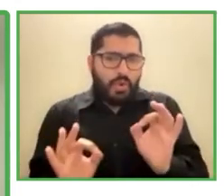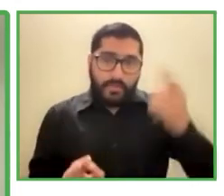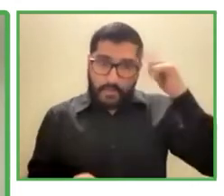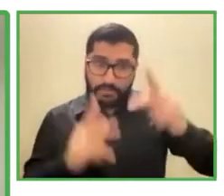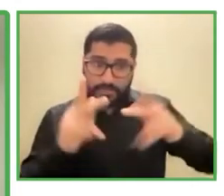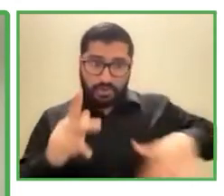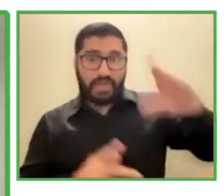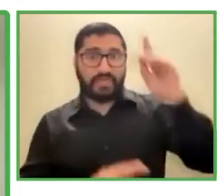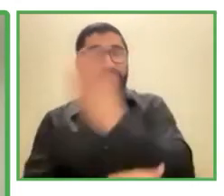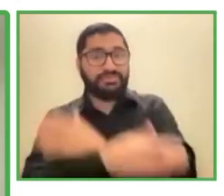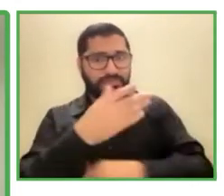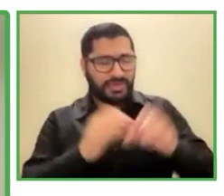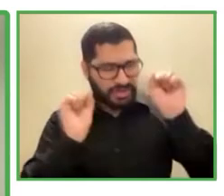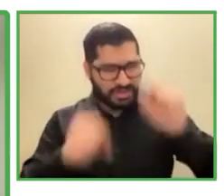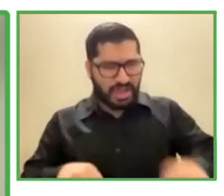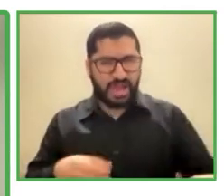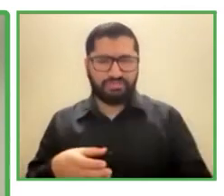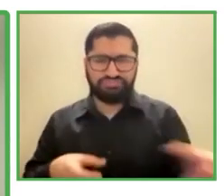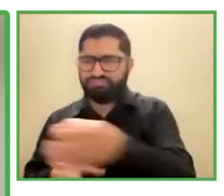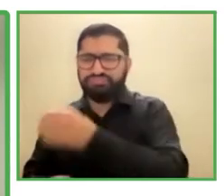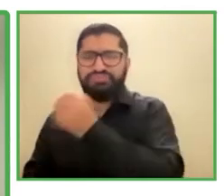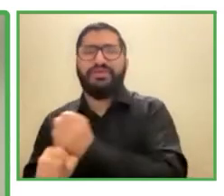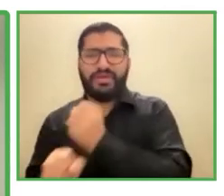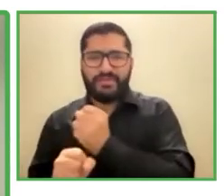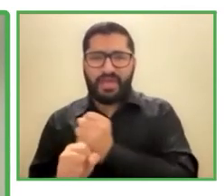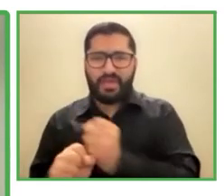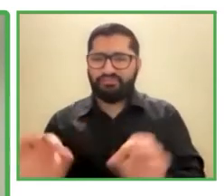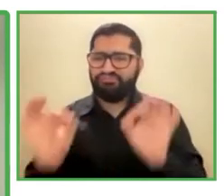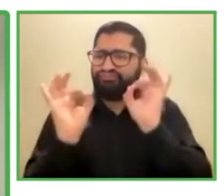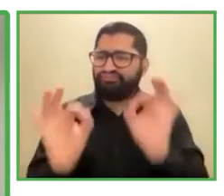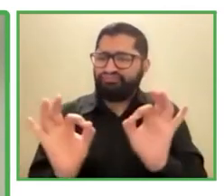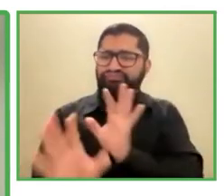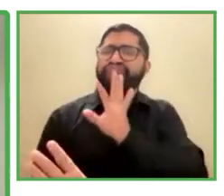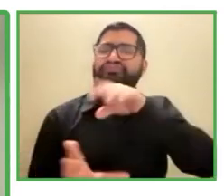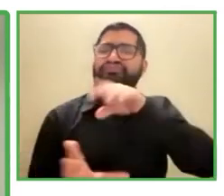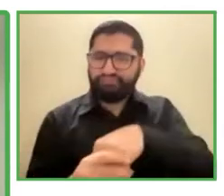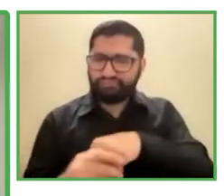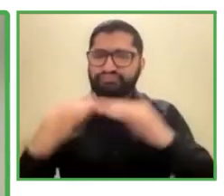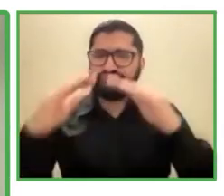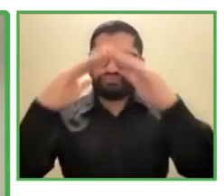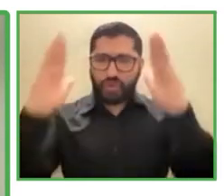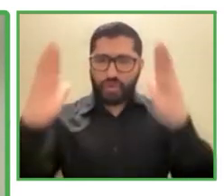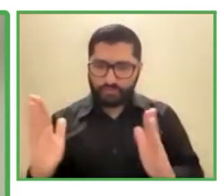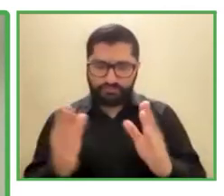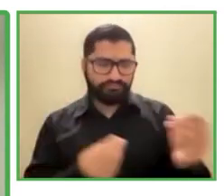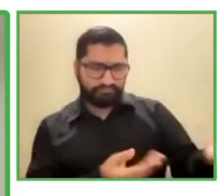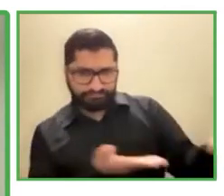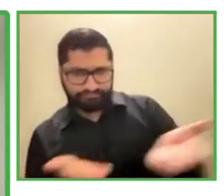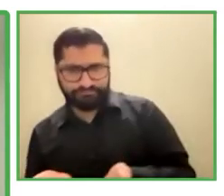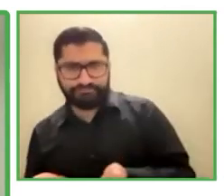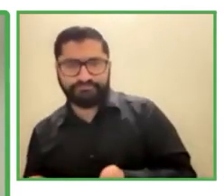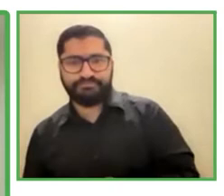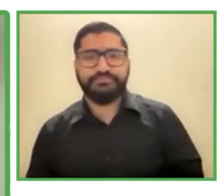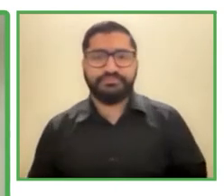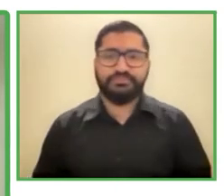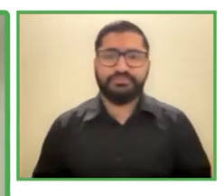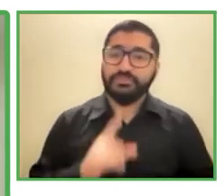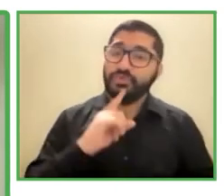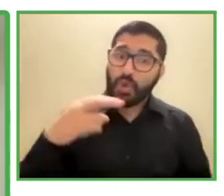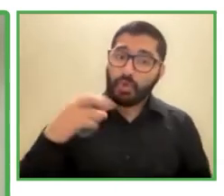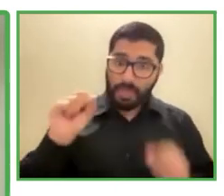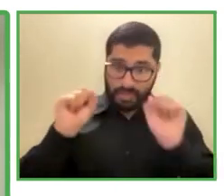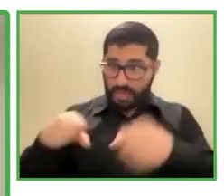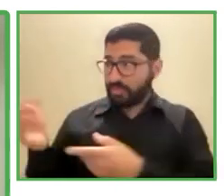hogares. Le damos el pase, ¿no es cierto?, a Thomas. Bienvenido, Thomas, y esperamos escuchar tu interesante